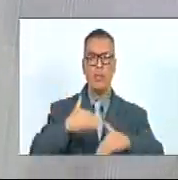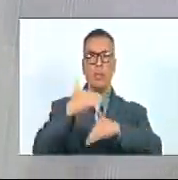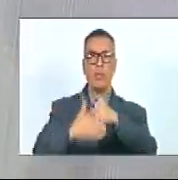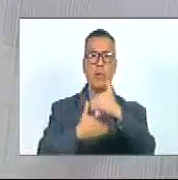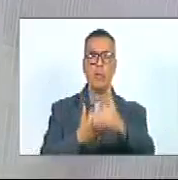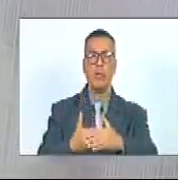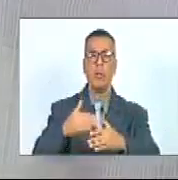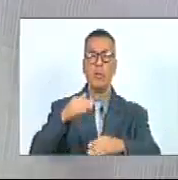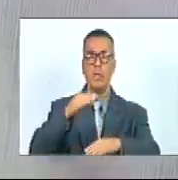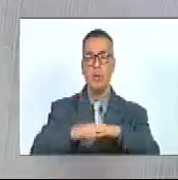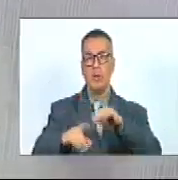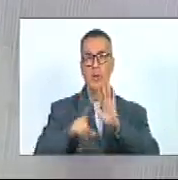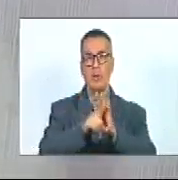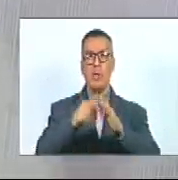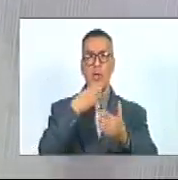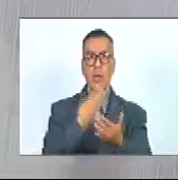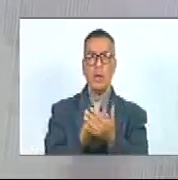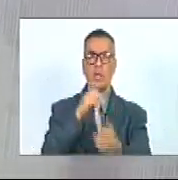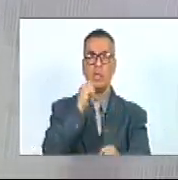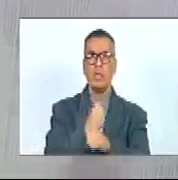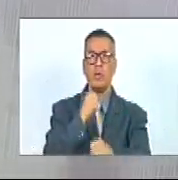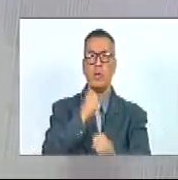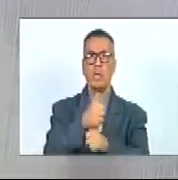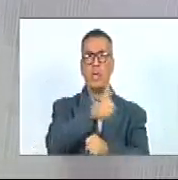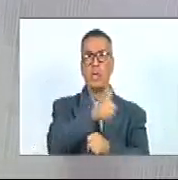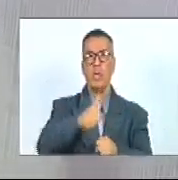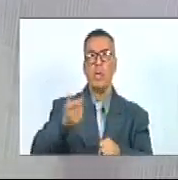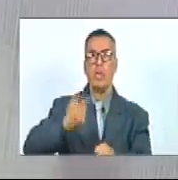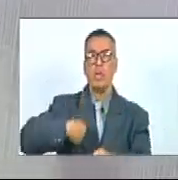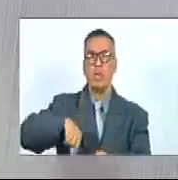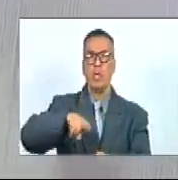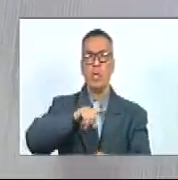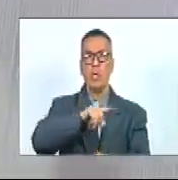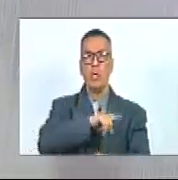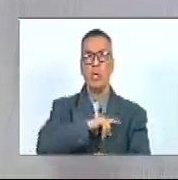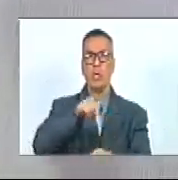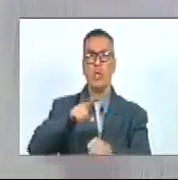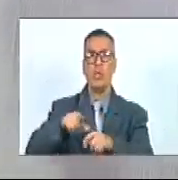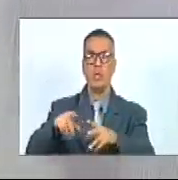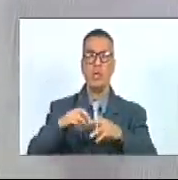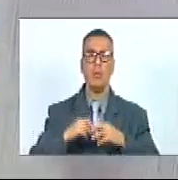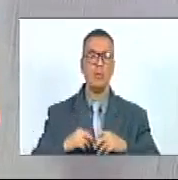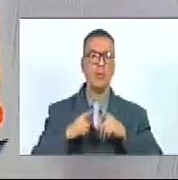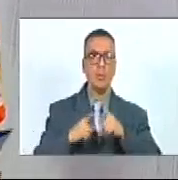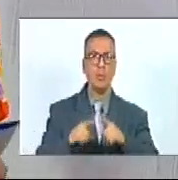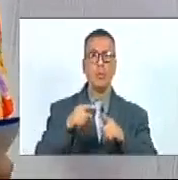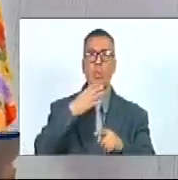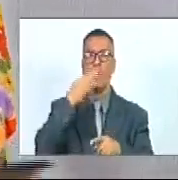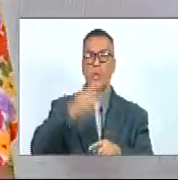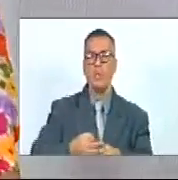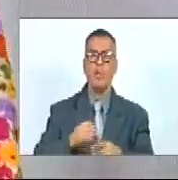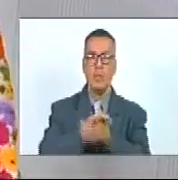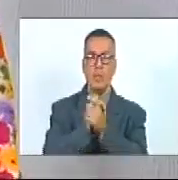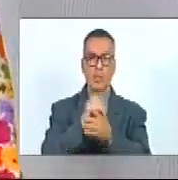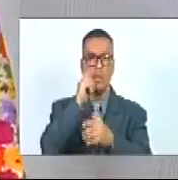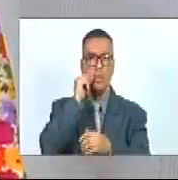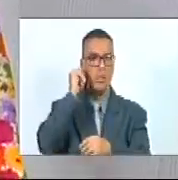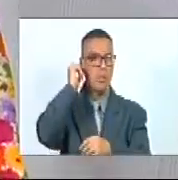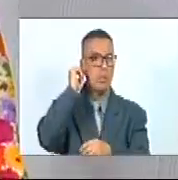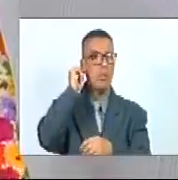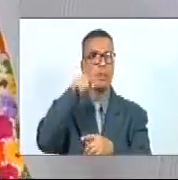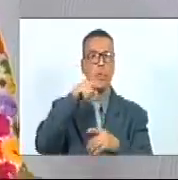legislativa y eso es gracias al trabajo de cada uno de nosotros en esta área de verdad compañeros y compañeras que hay que